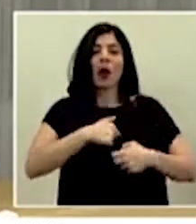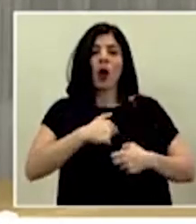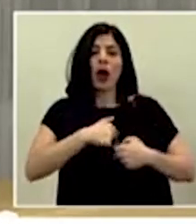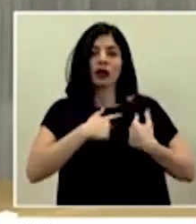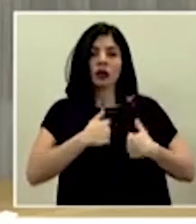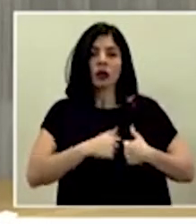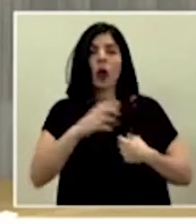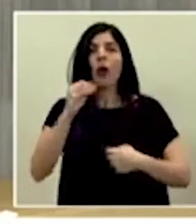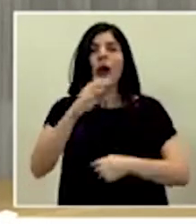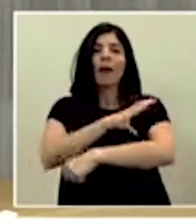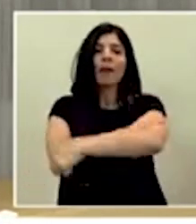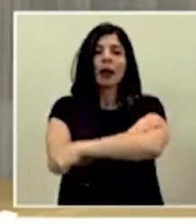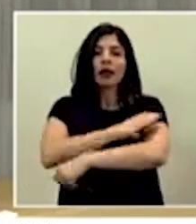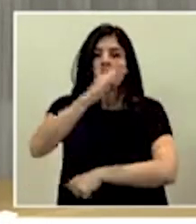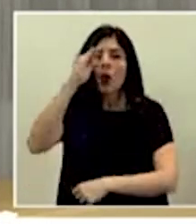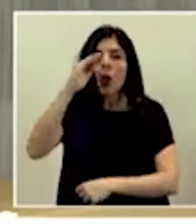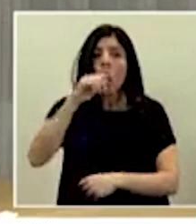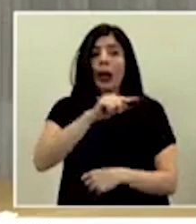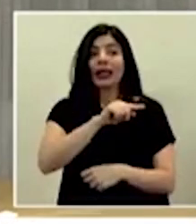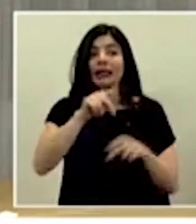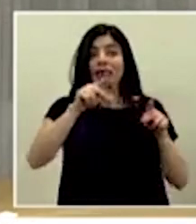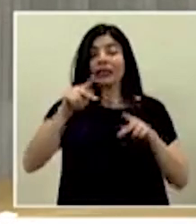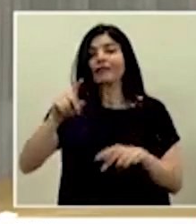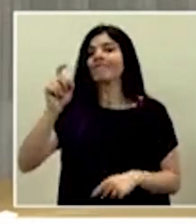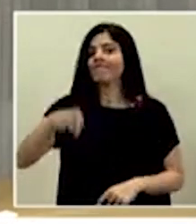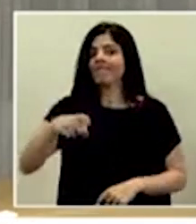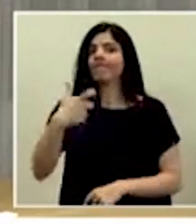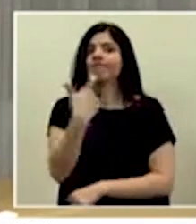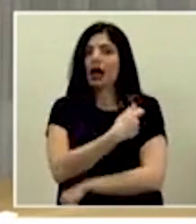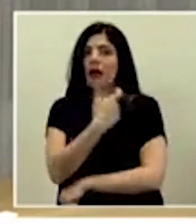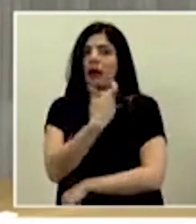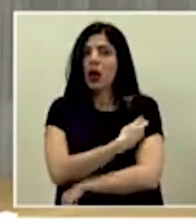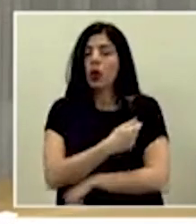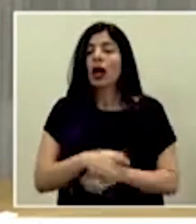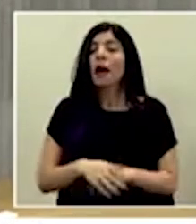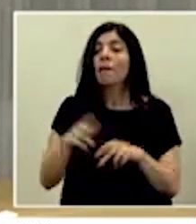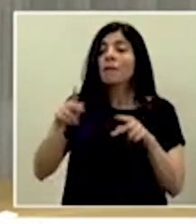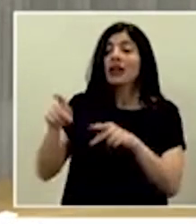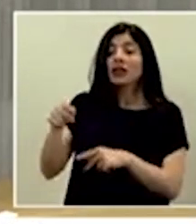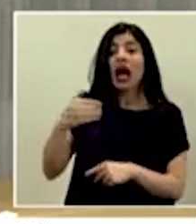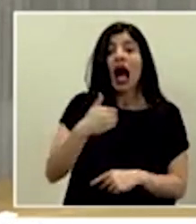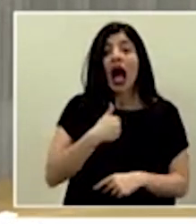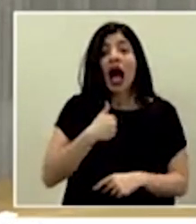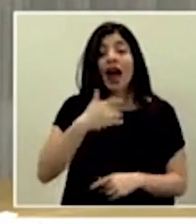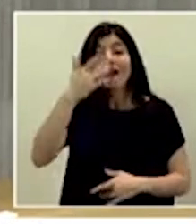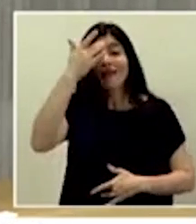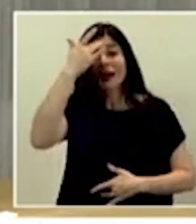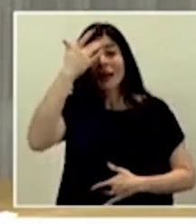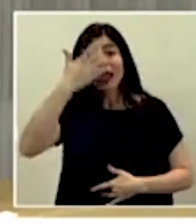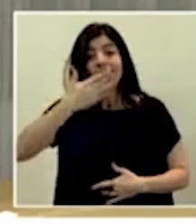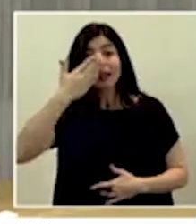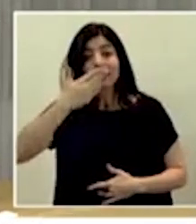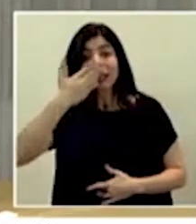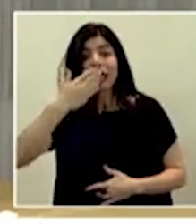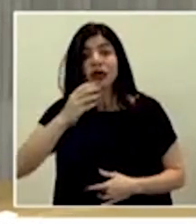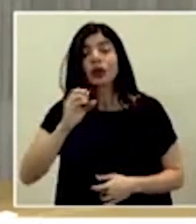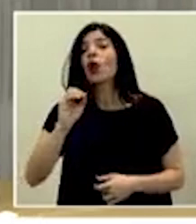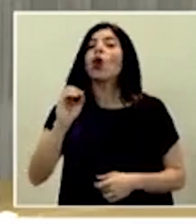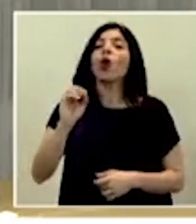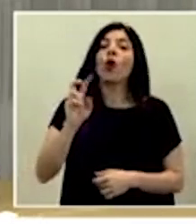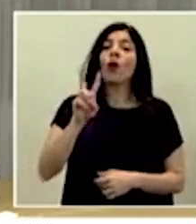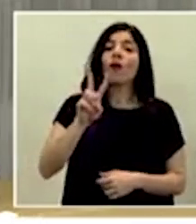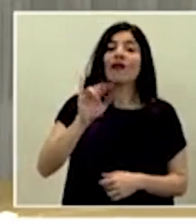todos los hipertensos, todas esas personas tienen que vacunarse, los que tengan enfermedades respiratorias, los que sean